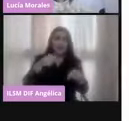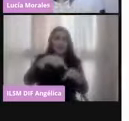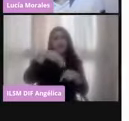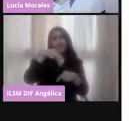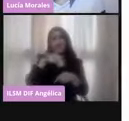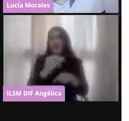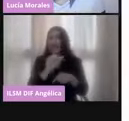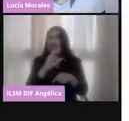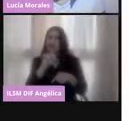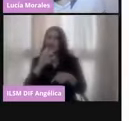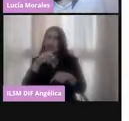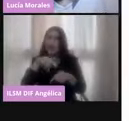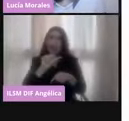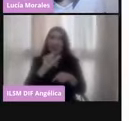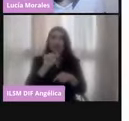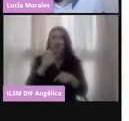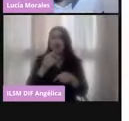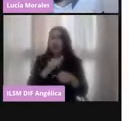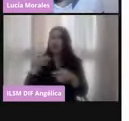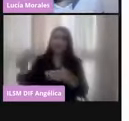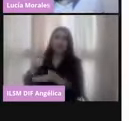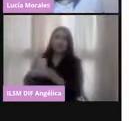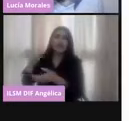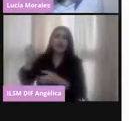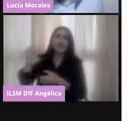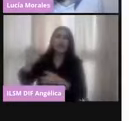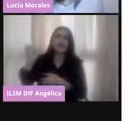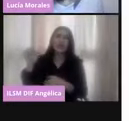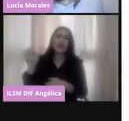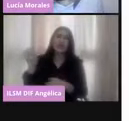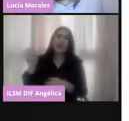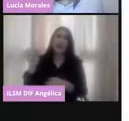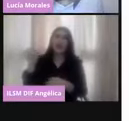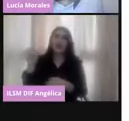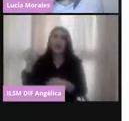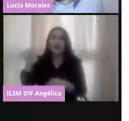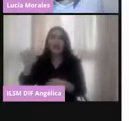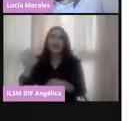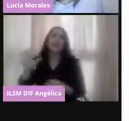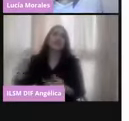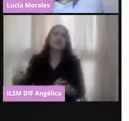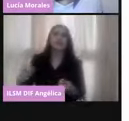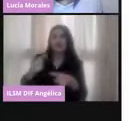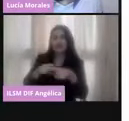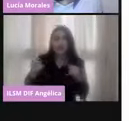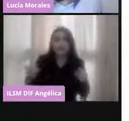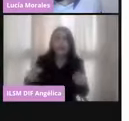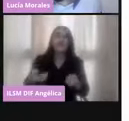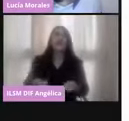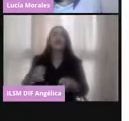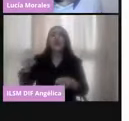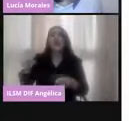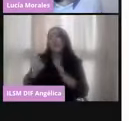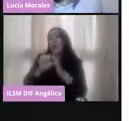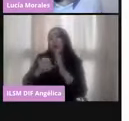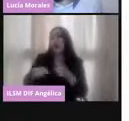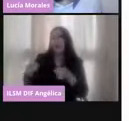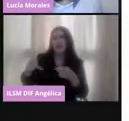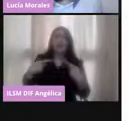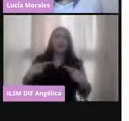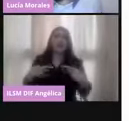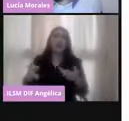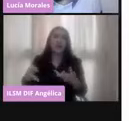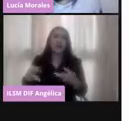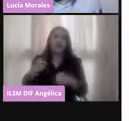A veces cuando decimos a una persona que tiene, por ejemplo, 16 años, que sí es ciudadana, nos dice en automático que sí, ¿no?